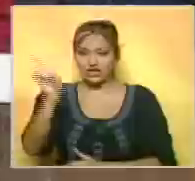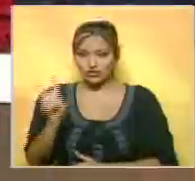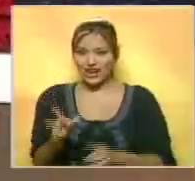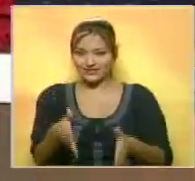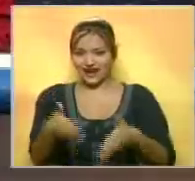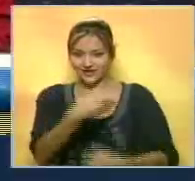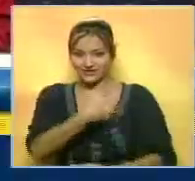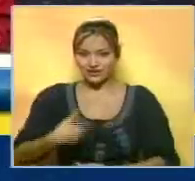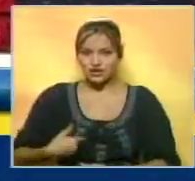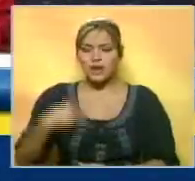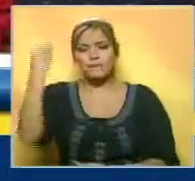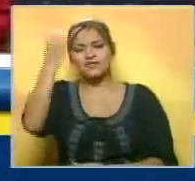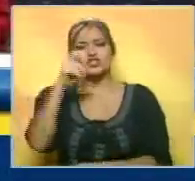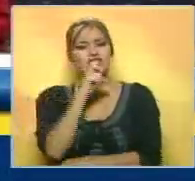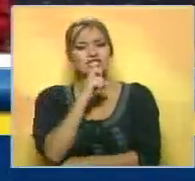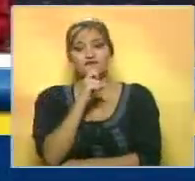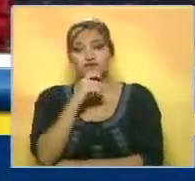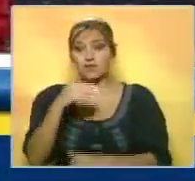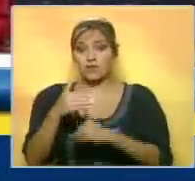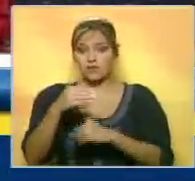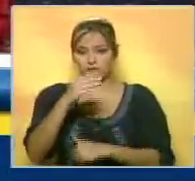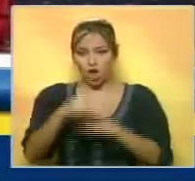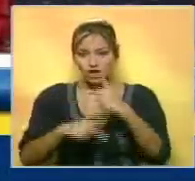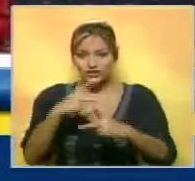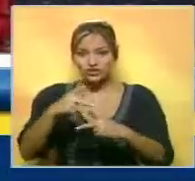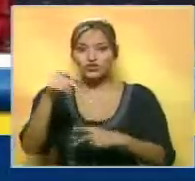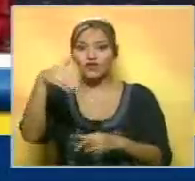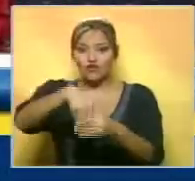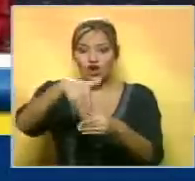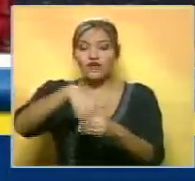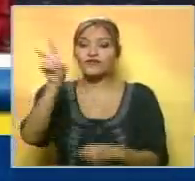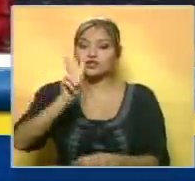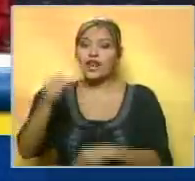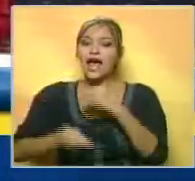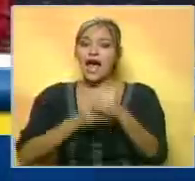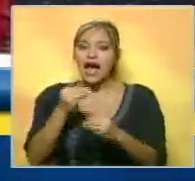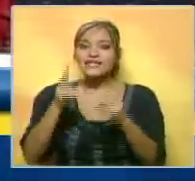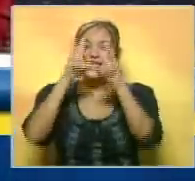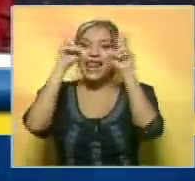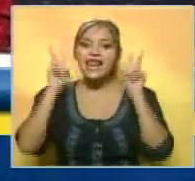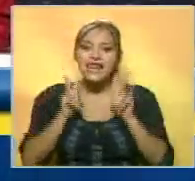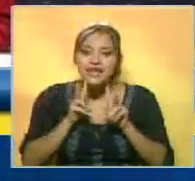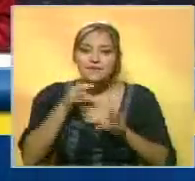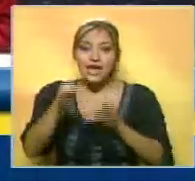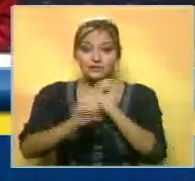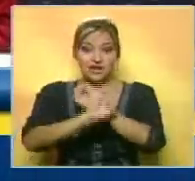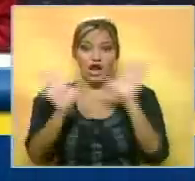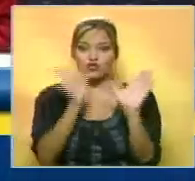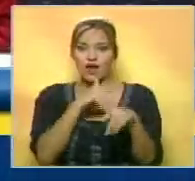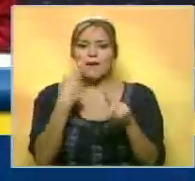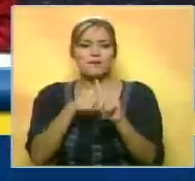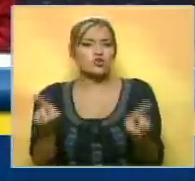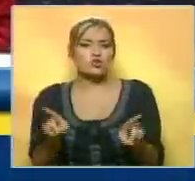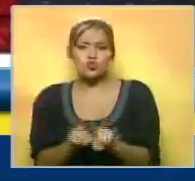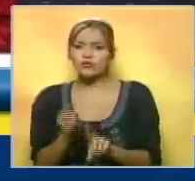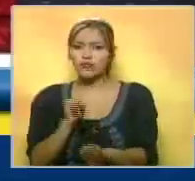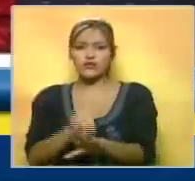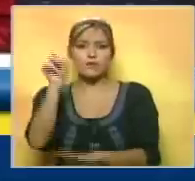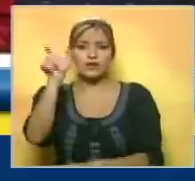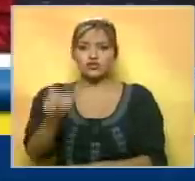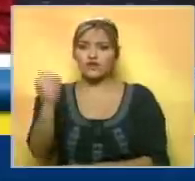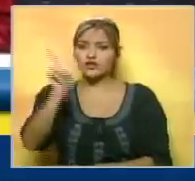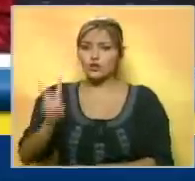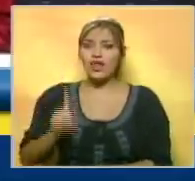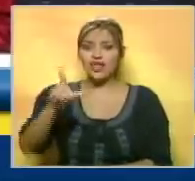Jacobson considera difícil que el proceso comicial en Venezuela se realice de forma limpia y transparente, sin embargo sostuvo que los venezolanos